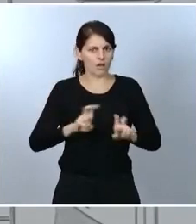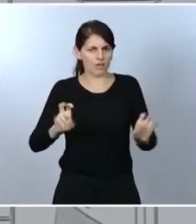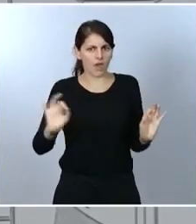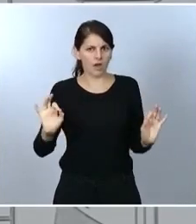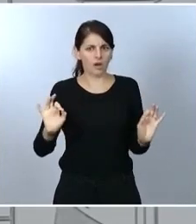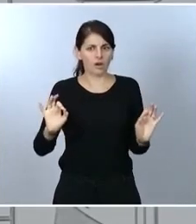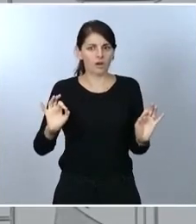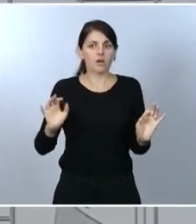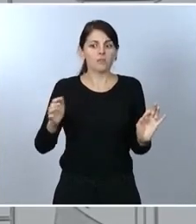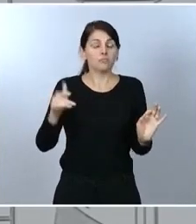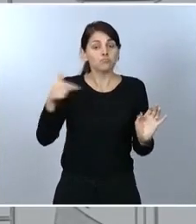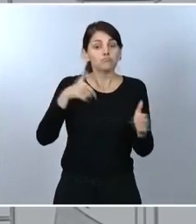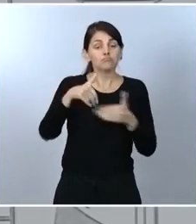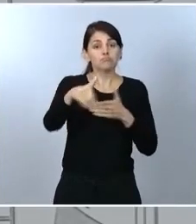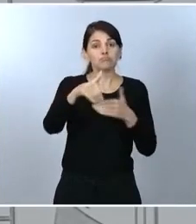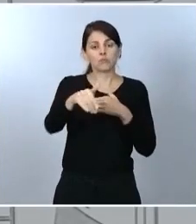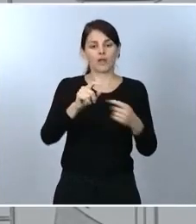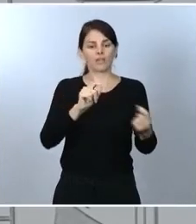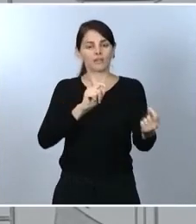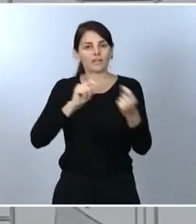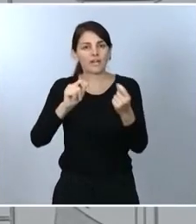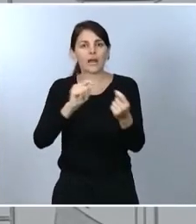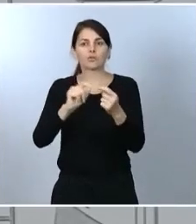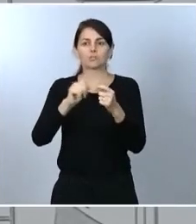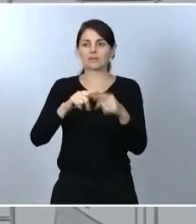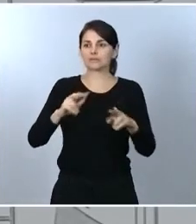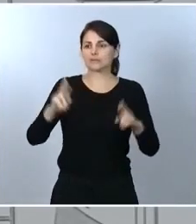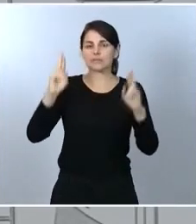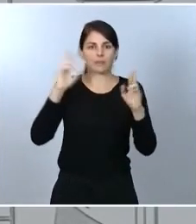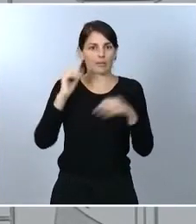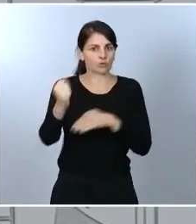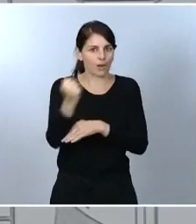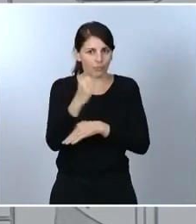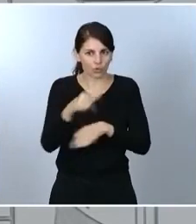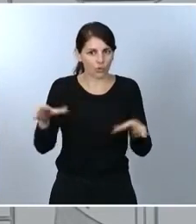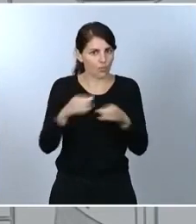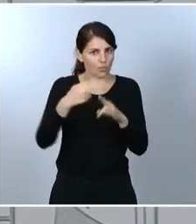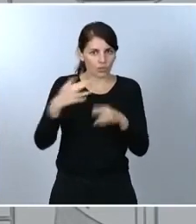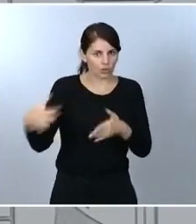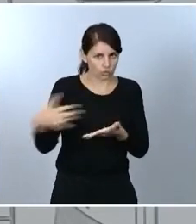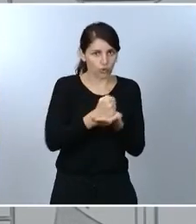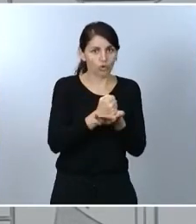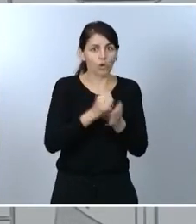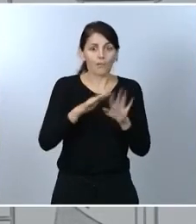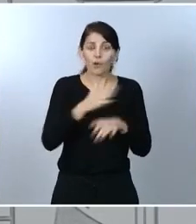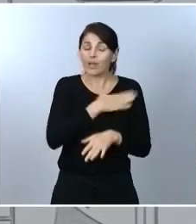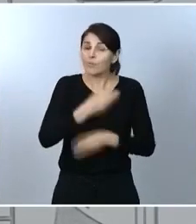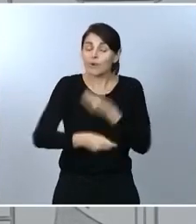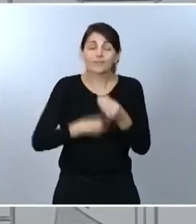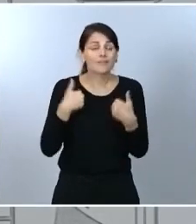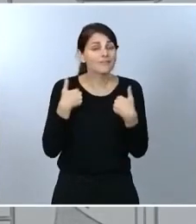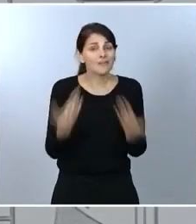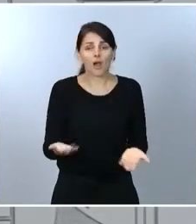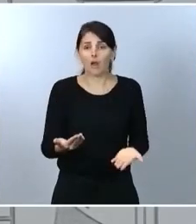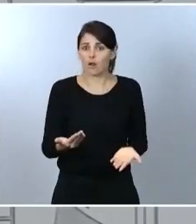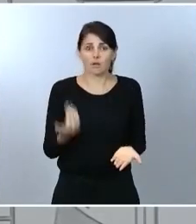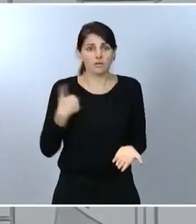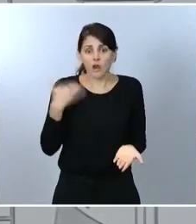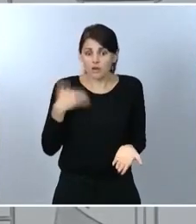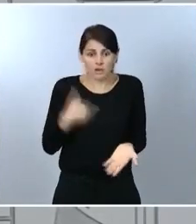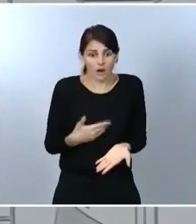de las fuerzas políticas en el Congreso durante esta próxima semana y queremos hacerlo ya, queremos hacerlo cuanto antes. Creemos que,